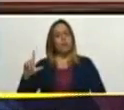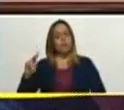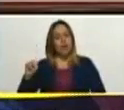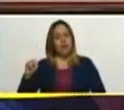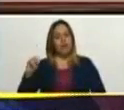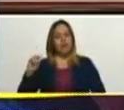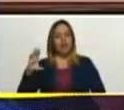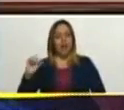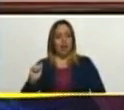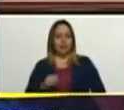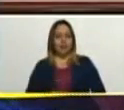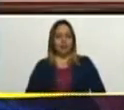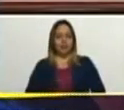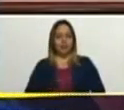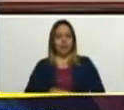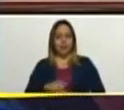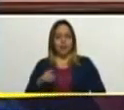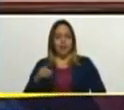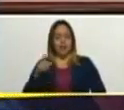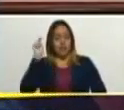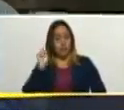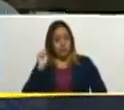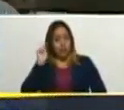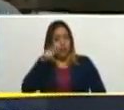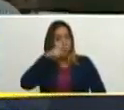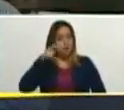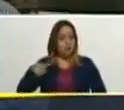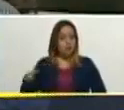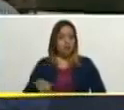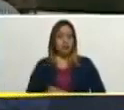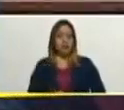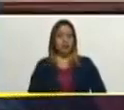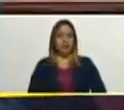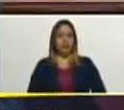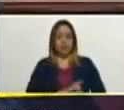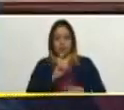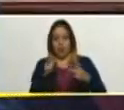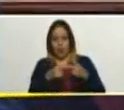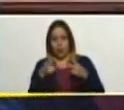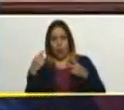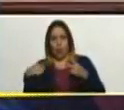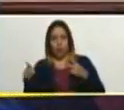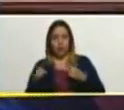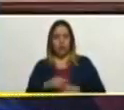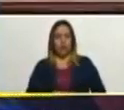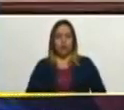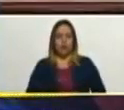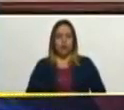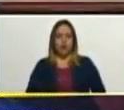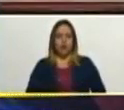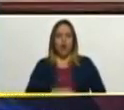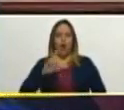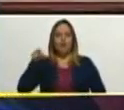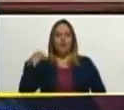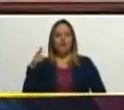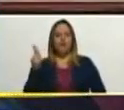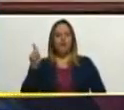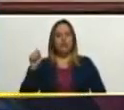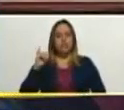la diputada del Poder Popular, el diputado José Bernabé Gutiérrez,